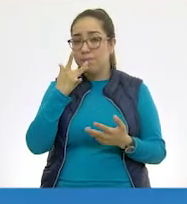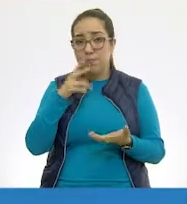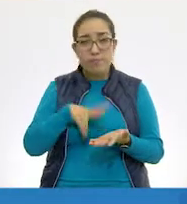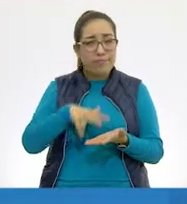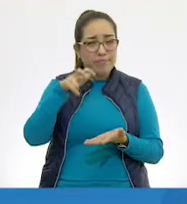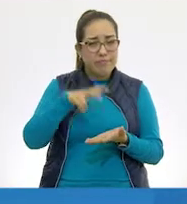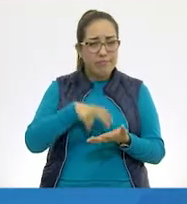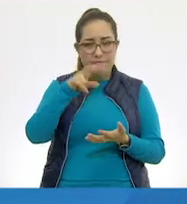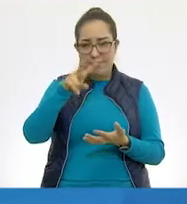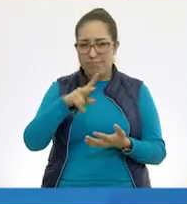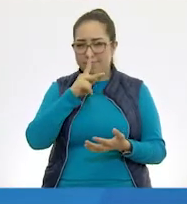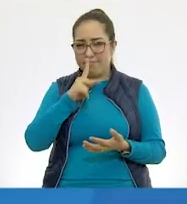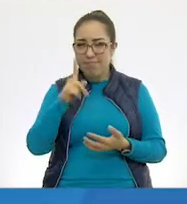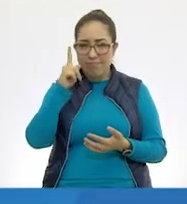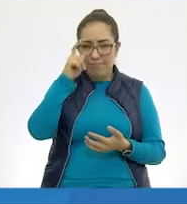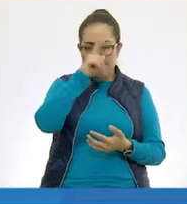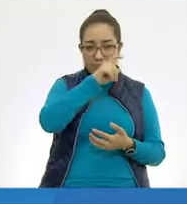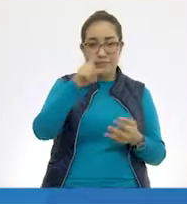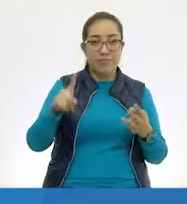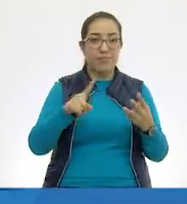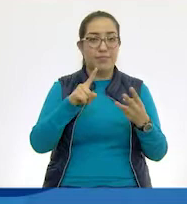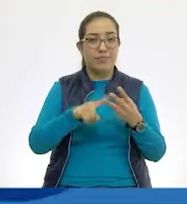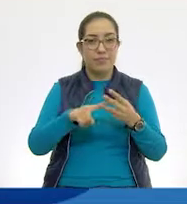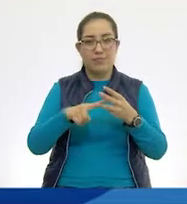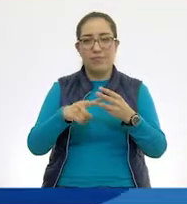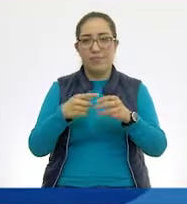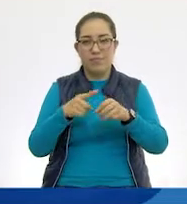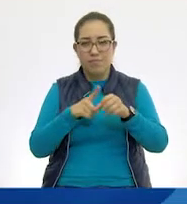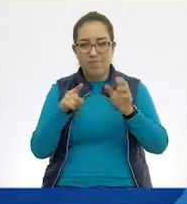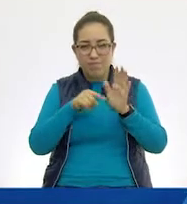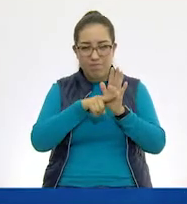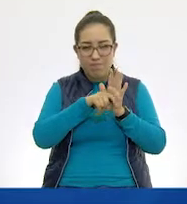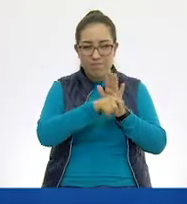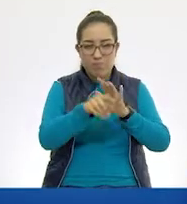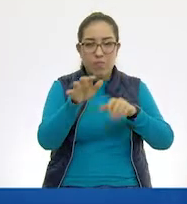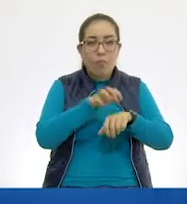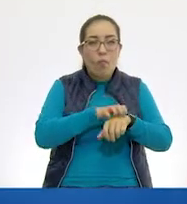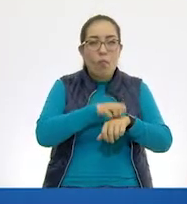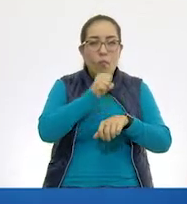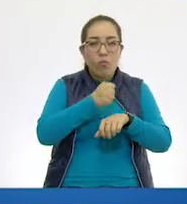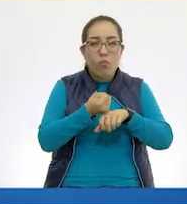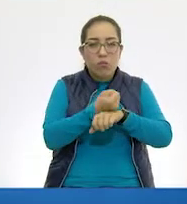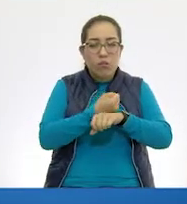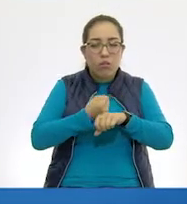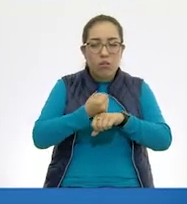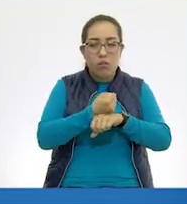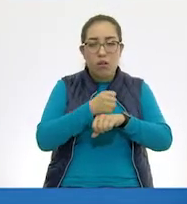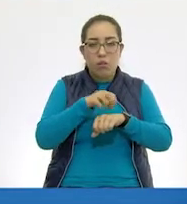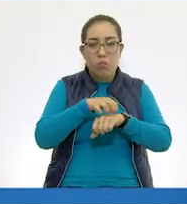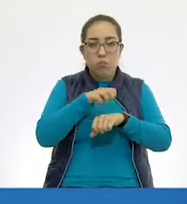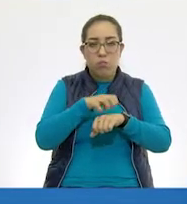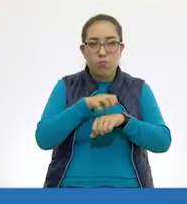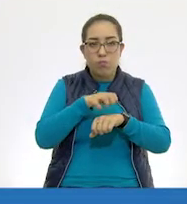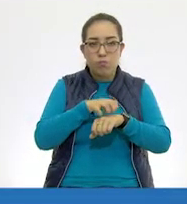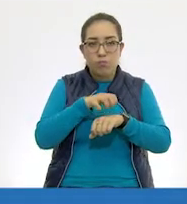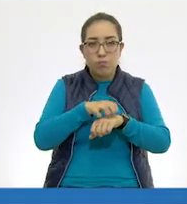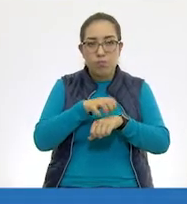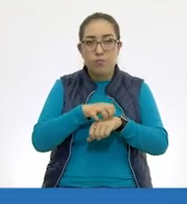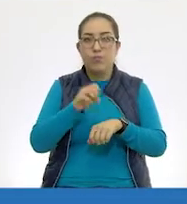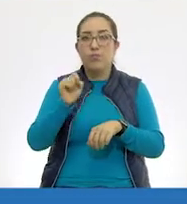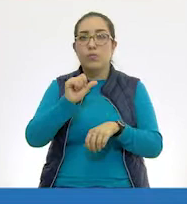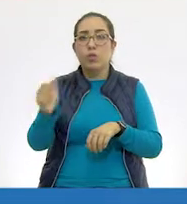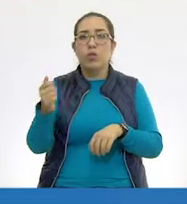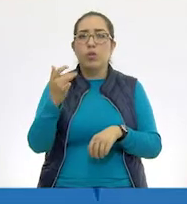palabra un poco complicada, la sanguijuela, la lombriz de tierra, el sapo, unas especies de